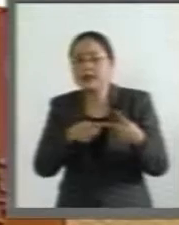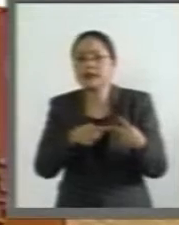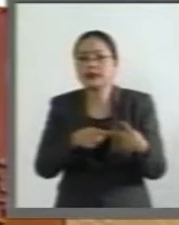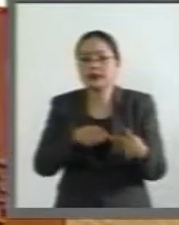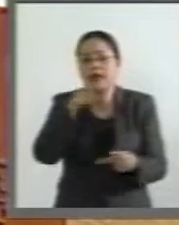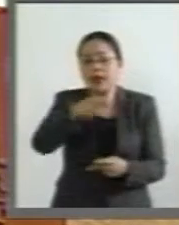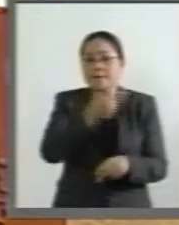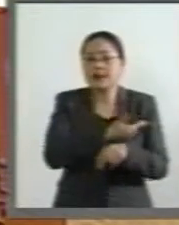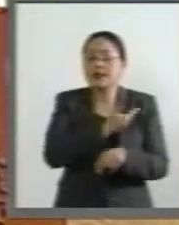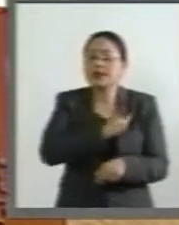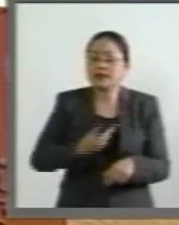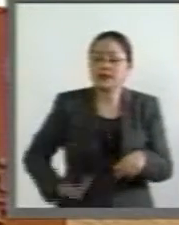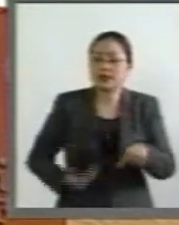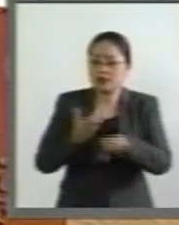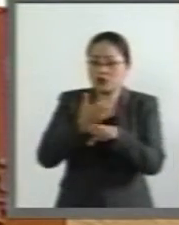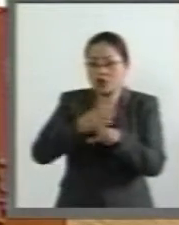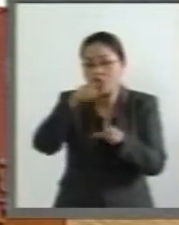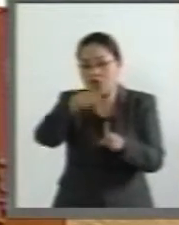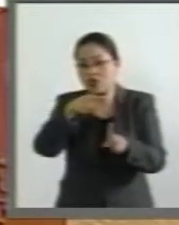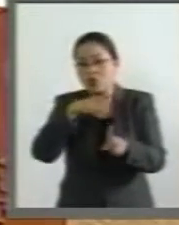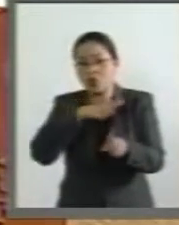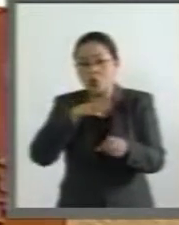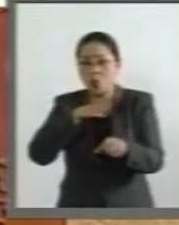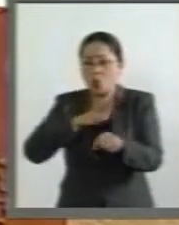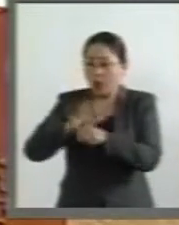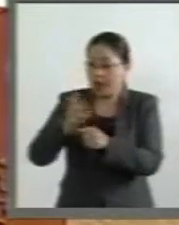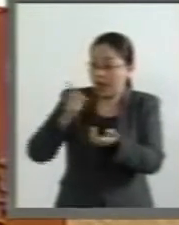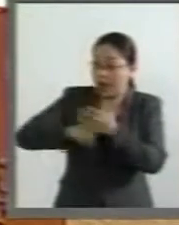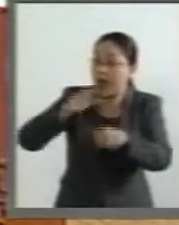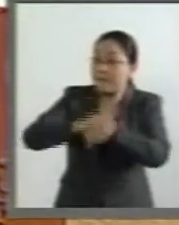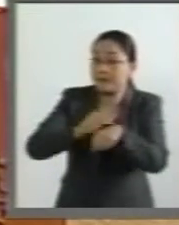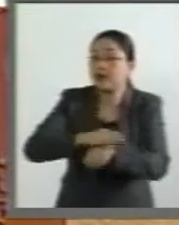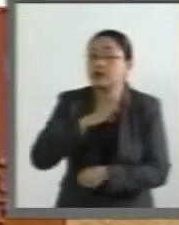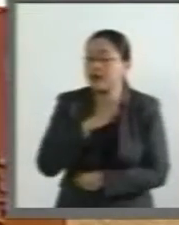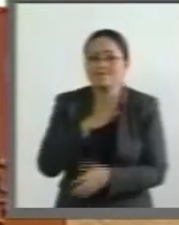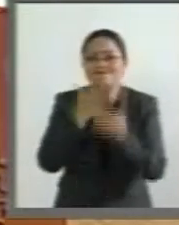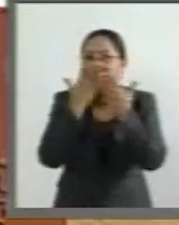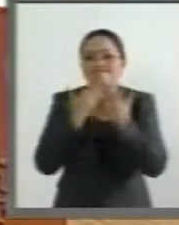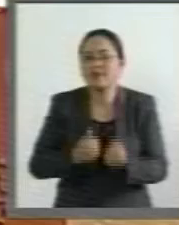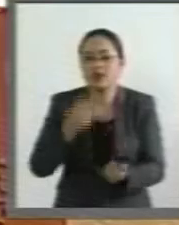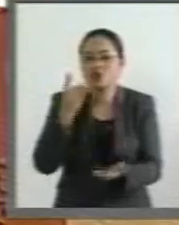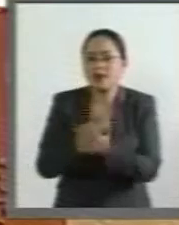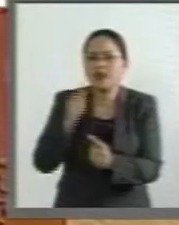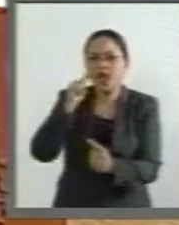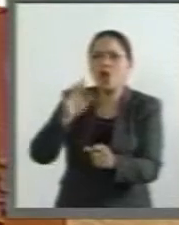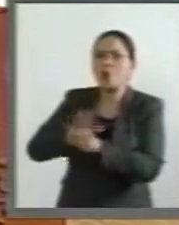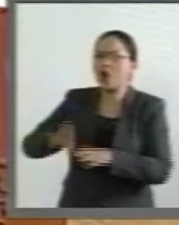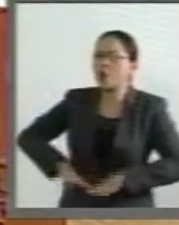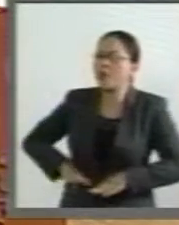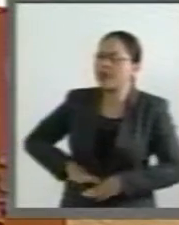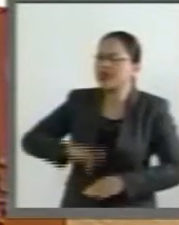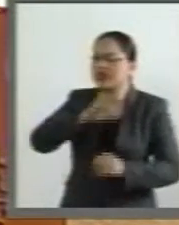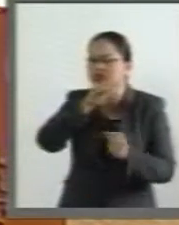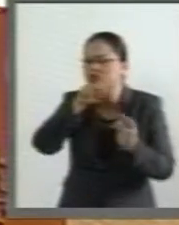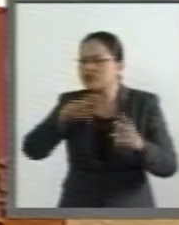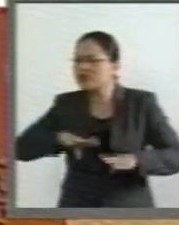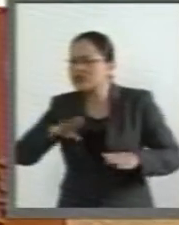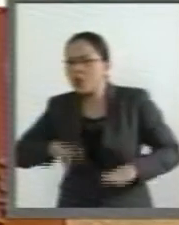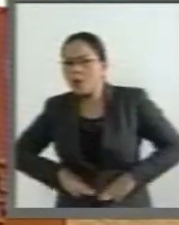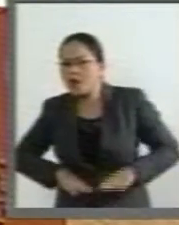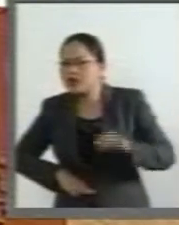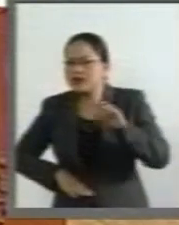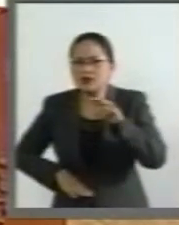dejado muy claro, ellos no tienen amigos, sólo tienen intereses. Y mucho,